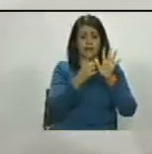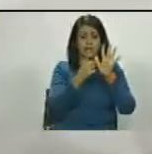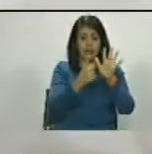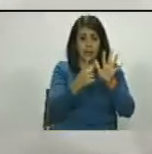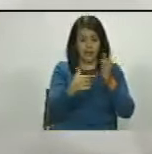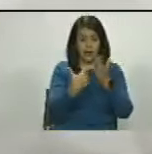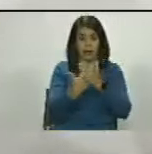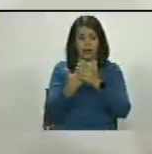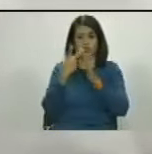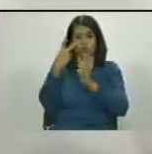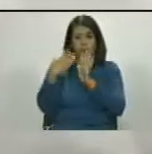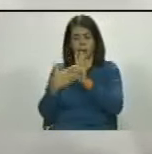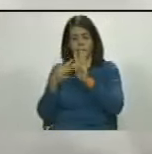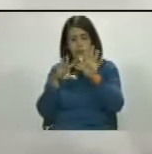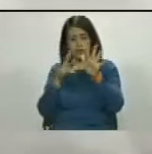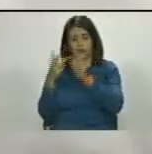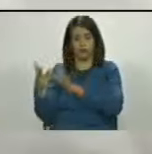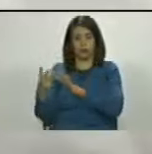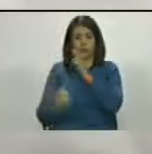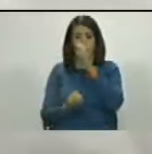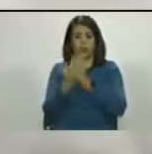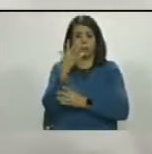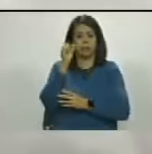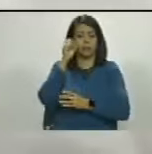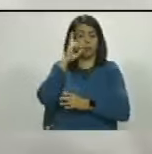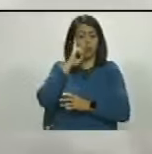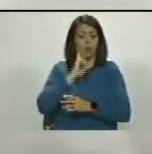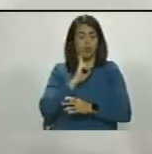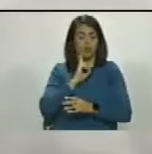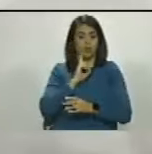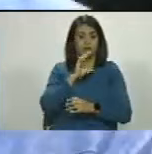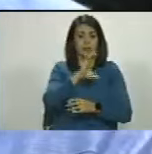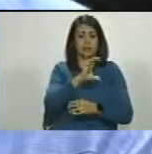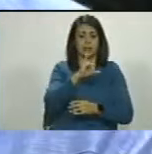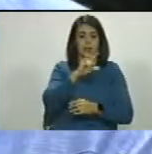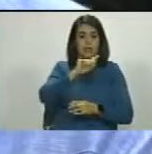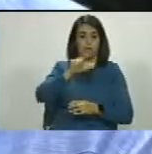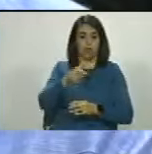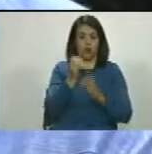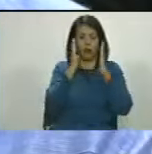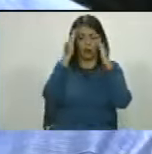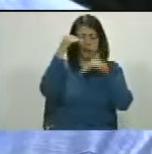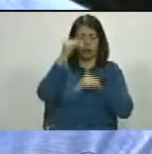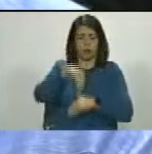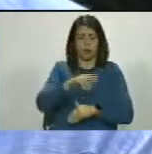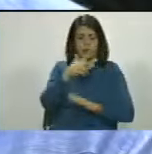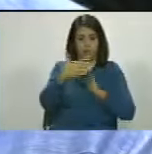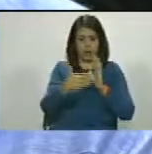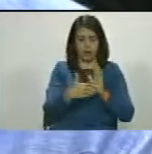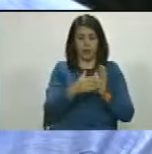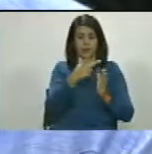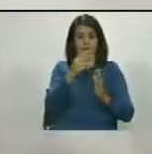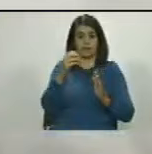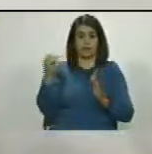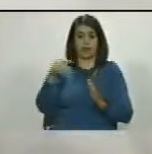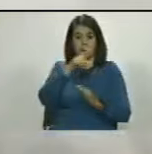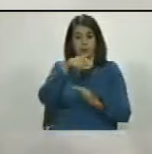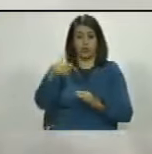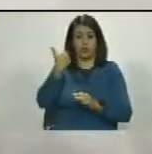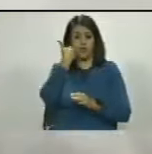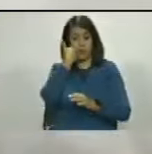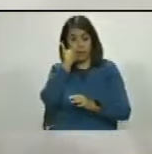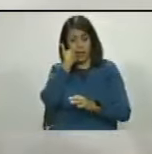al 2018, a través de la Fundación Simón Bolívar, CITGO atendió más de 3.300 pacientes que padecían